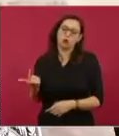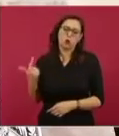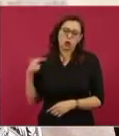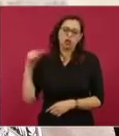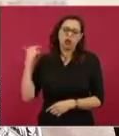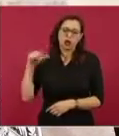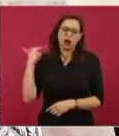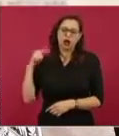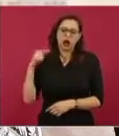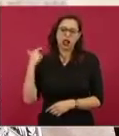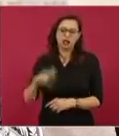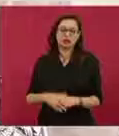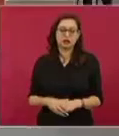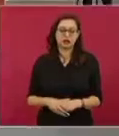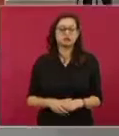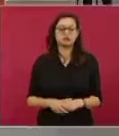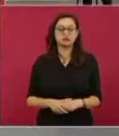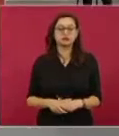¡Ah!